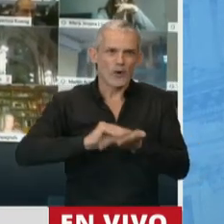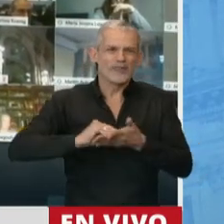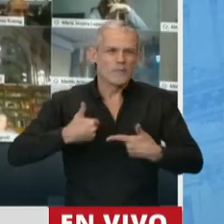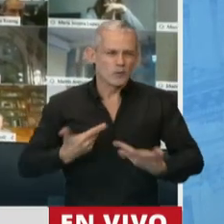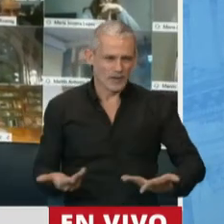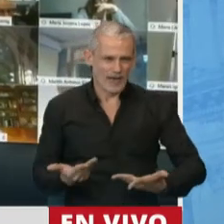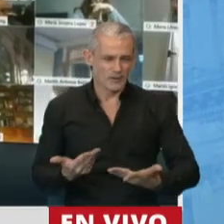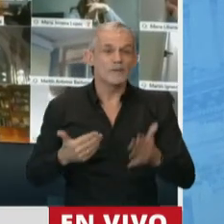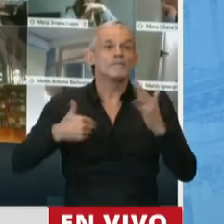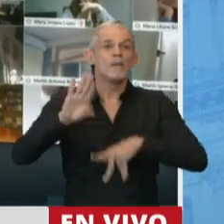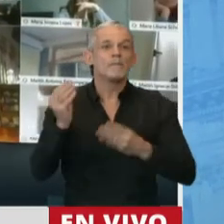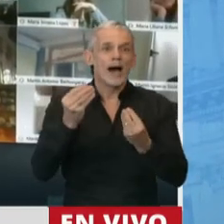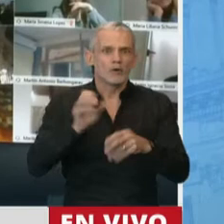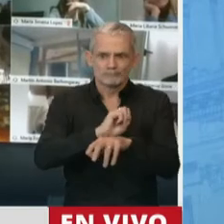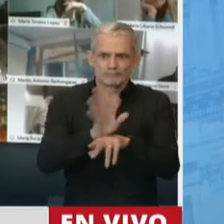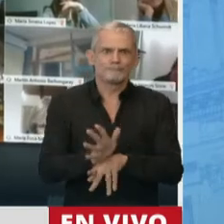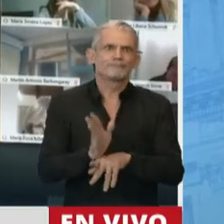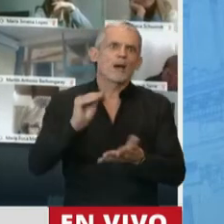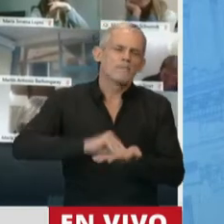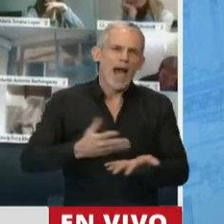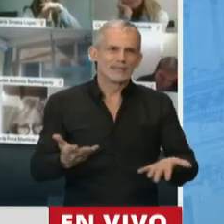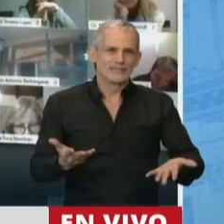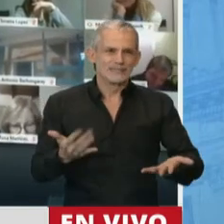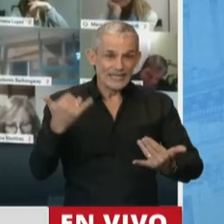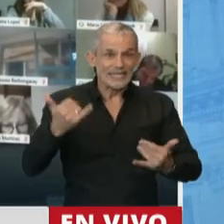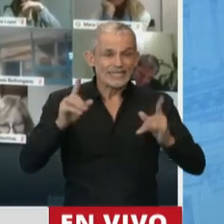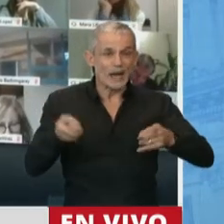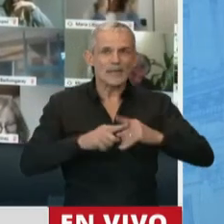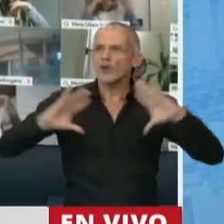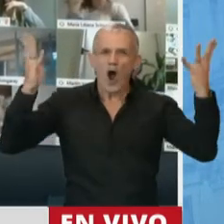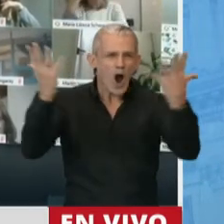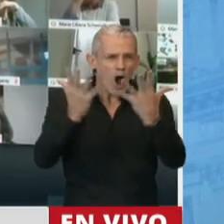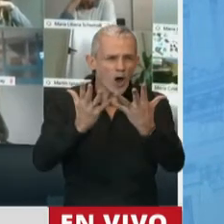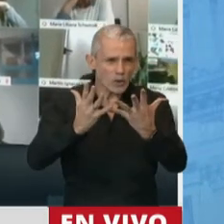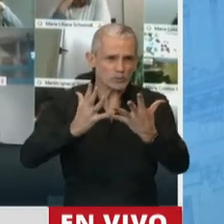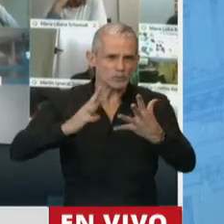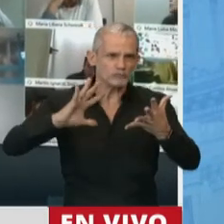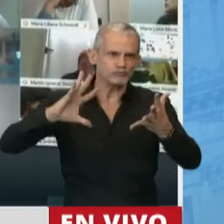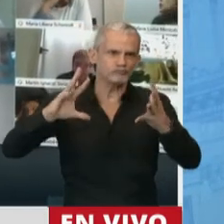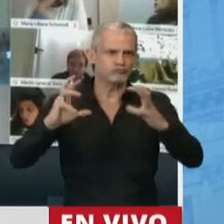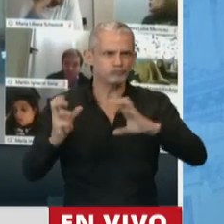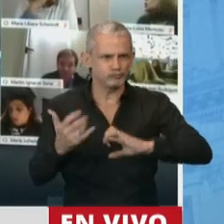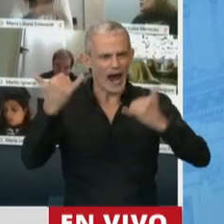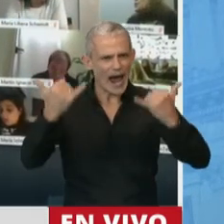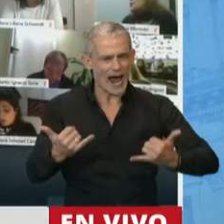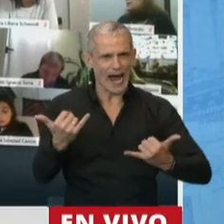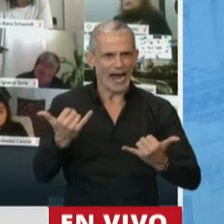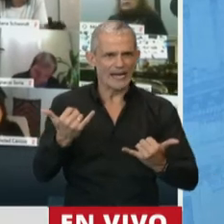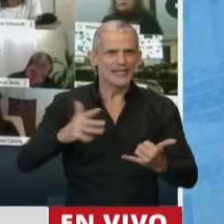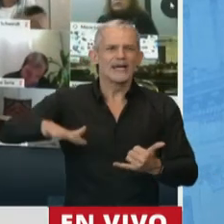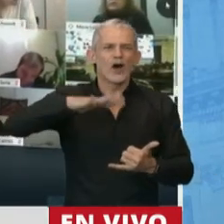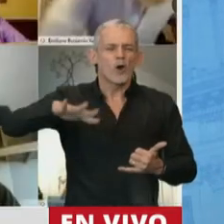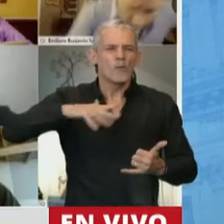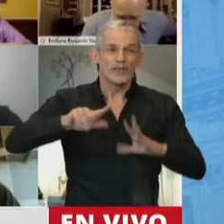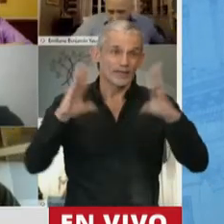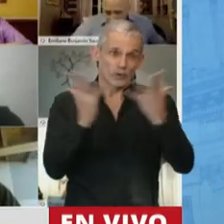tanto más en esta pandemia y con una crisis global sin precedentes que afecta a la comunidad